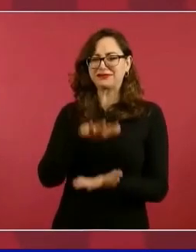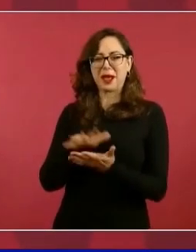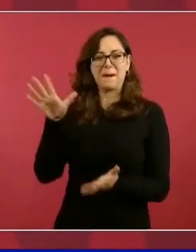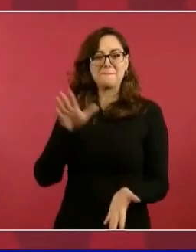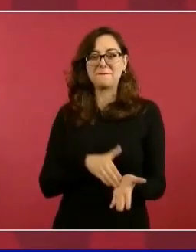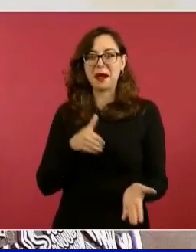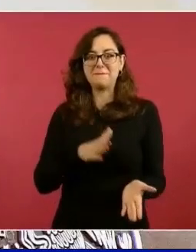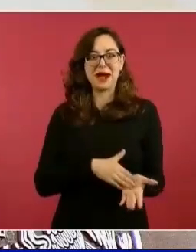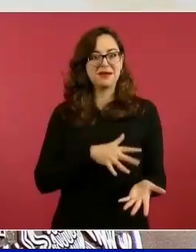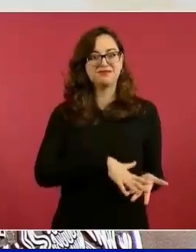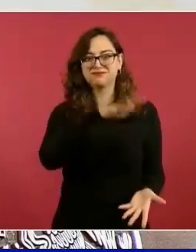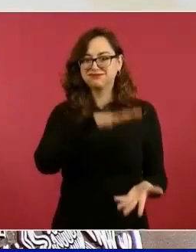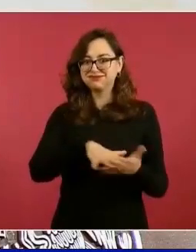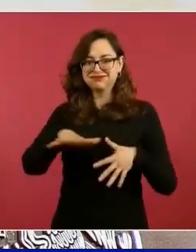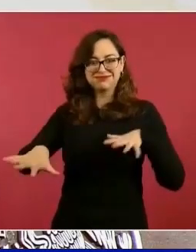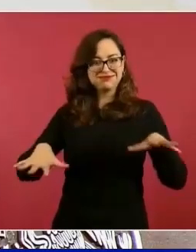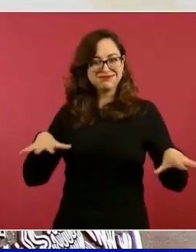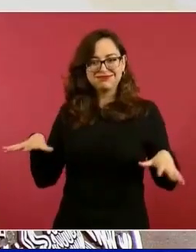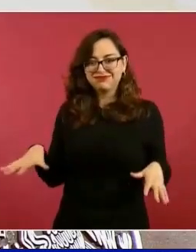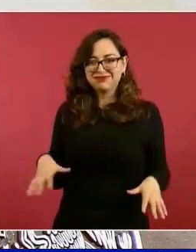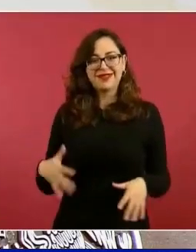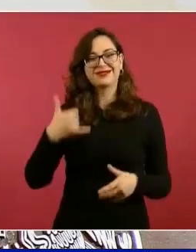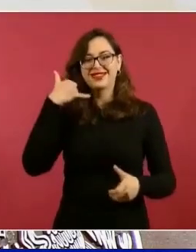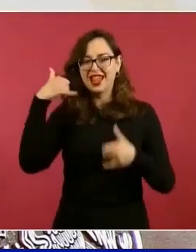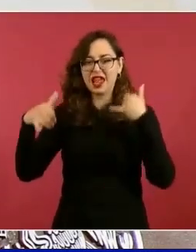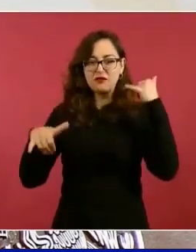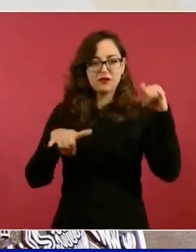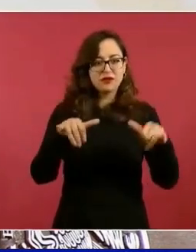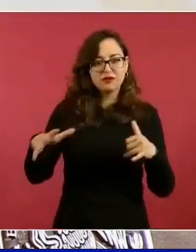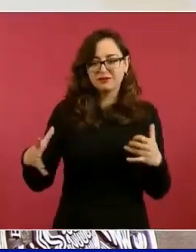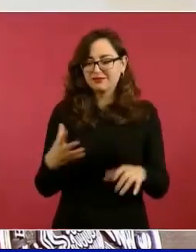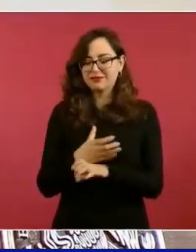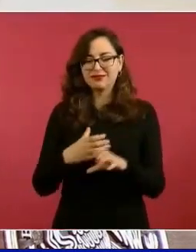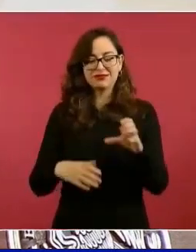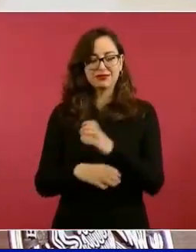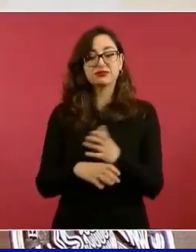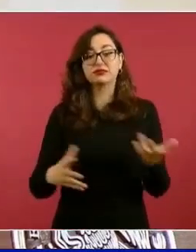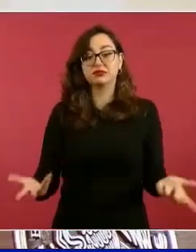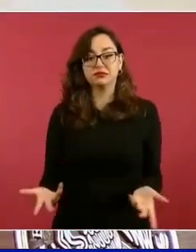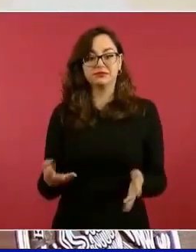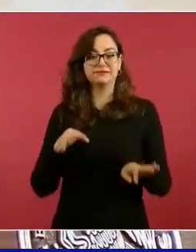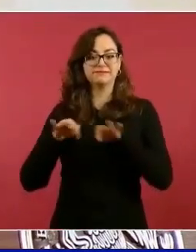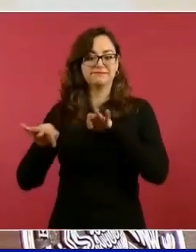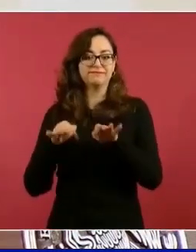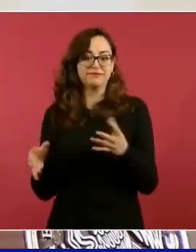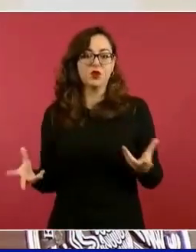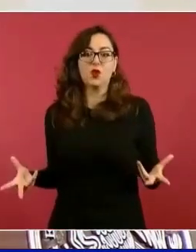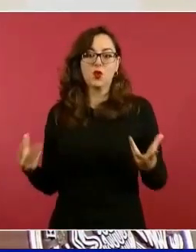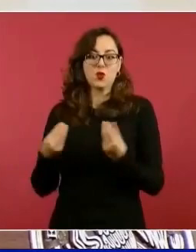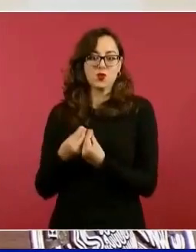Y tiene ella teléfono, ¿por qué? Pues es parte